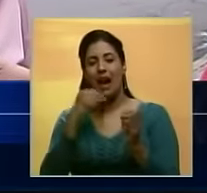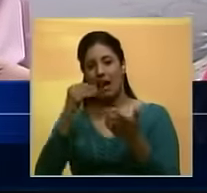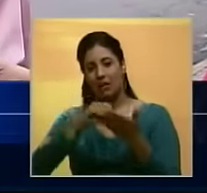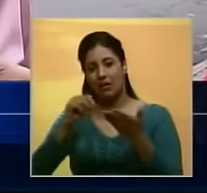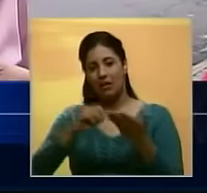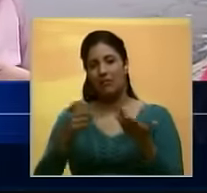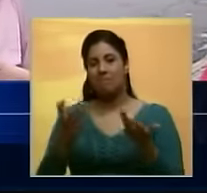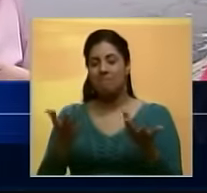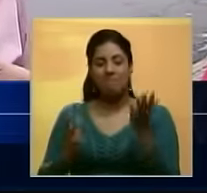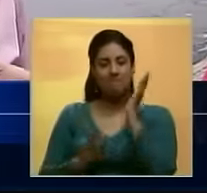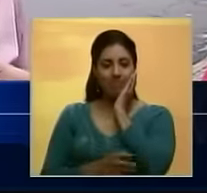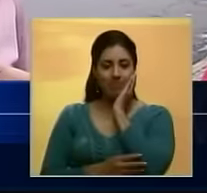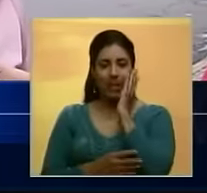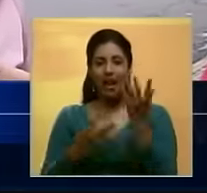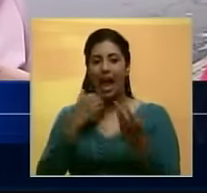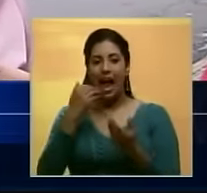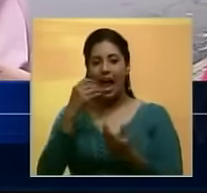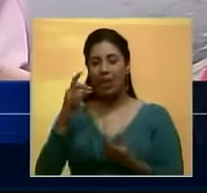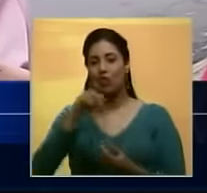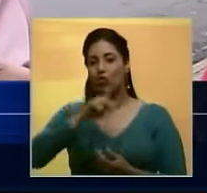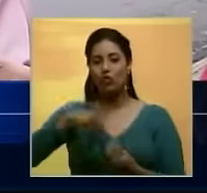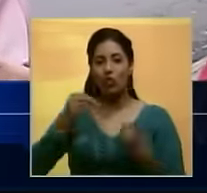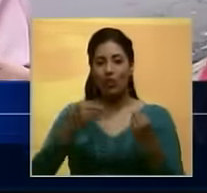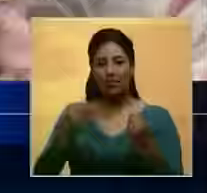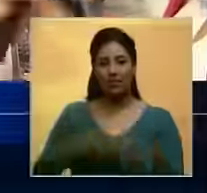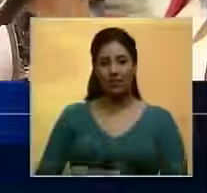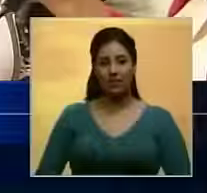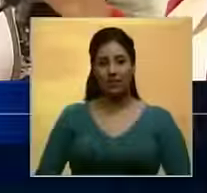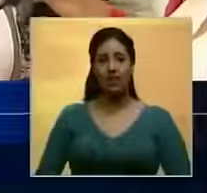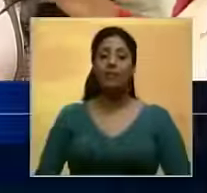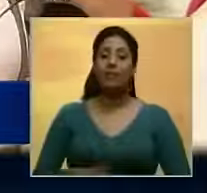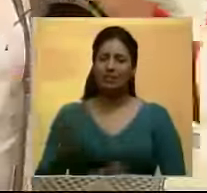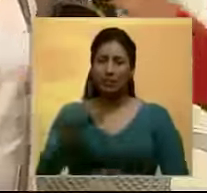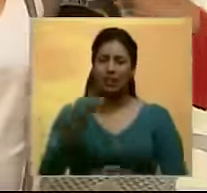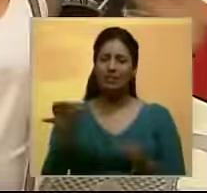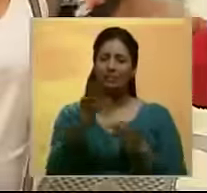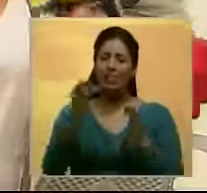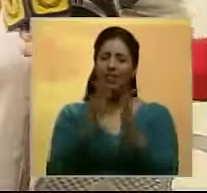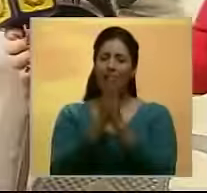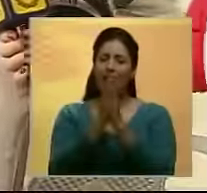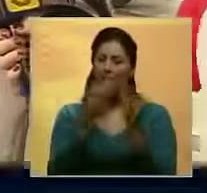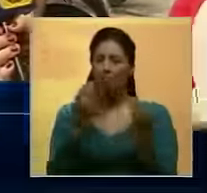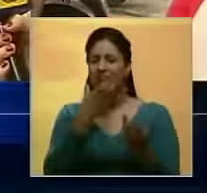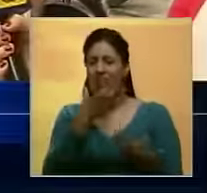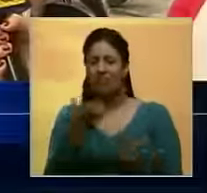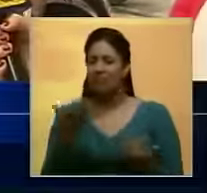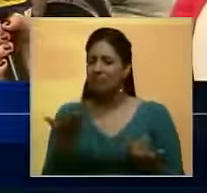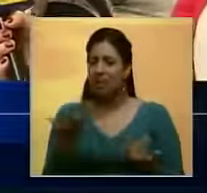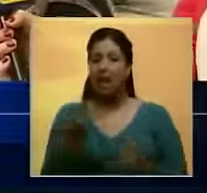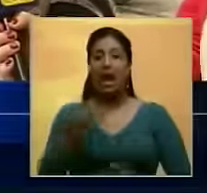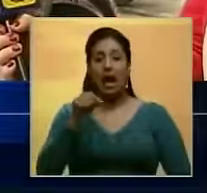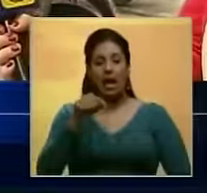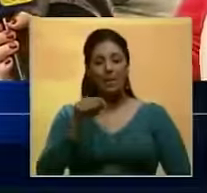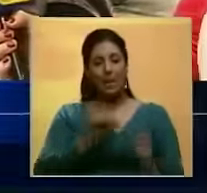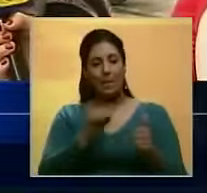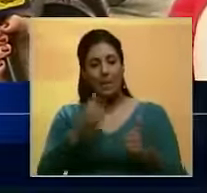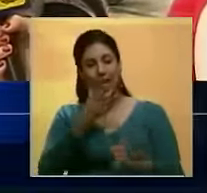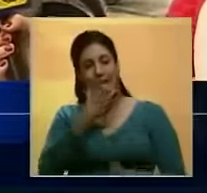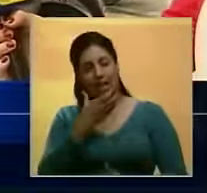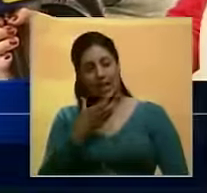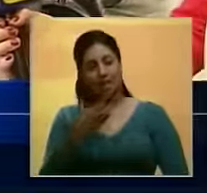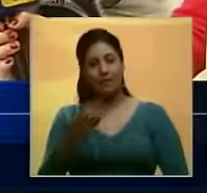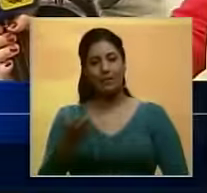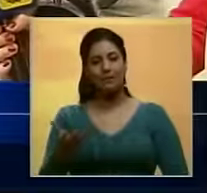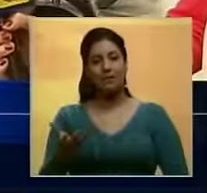bueno, así lo celebramos nosotros. ¿Qué es para ti el Espíritu de la Navidad? Bueno, el inicio de la Navidad para